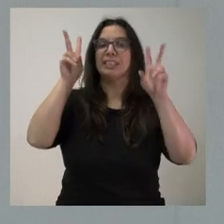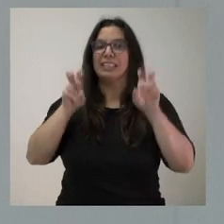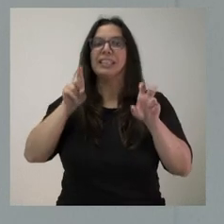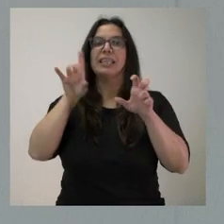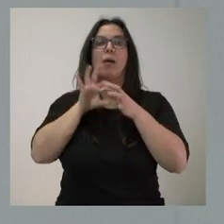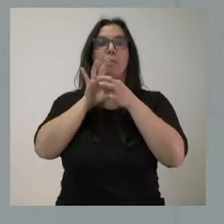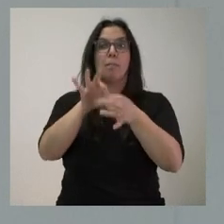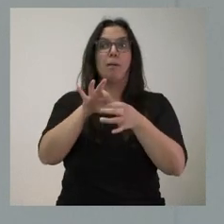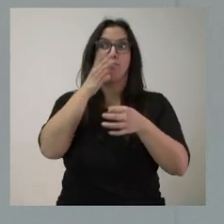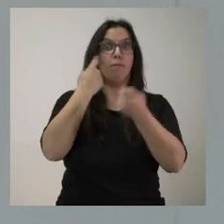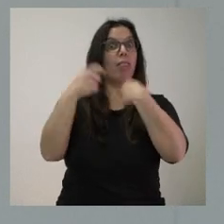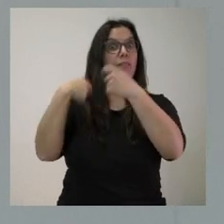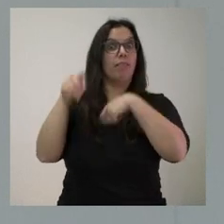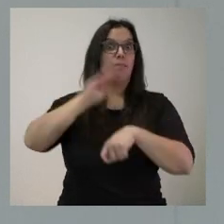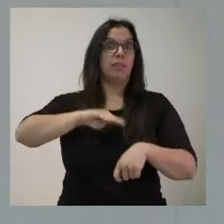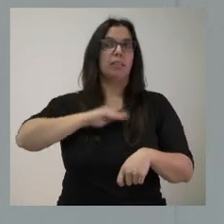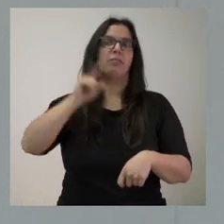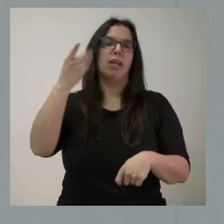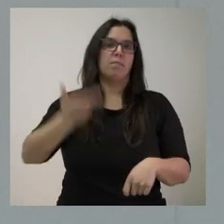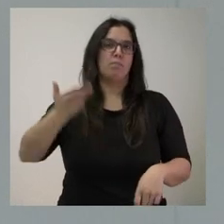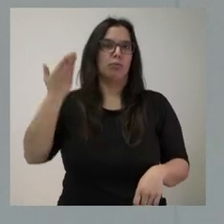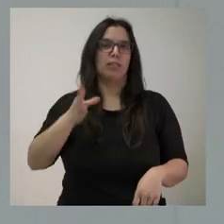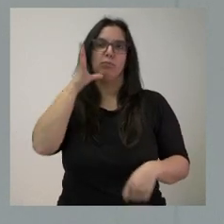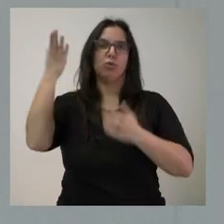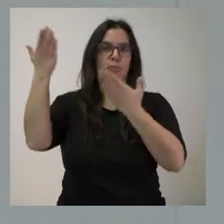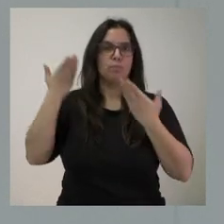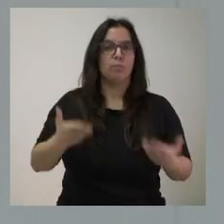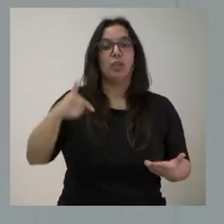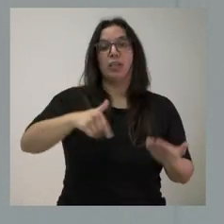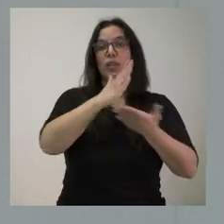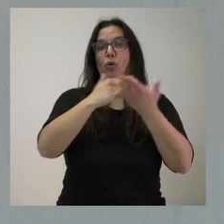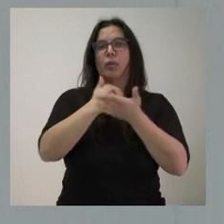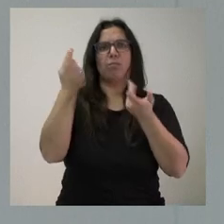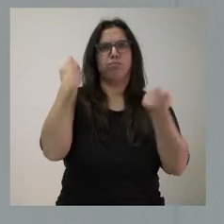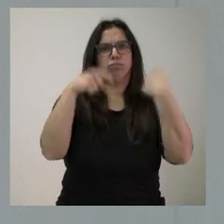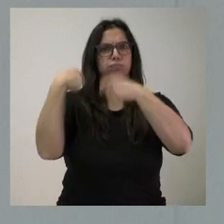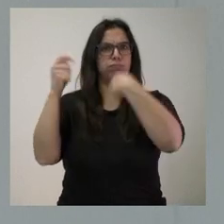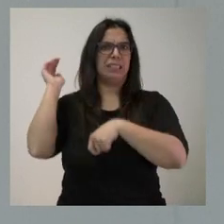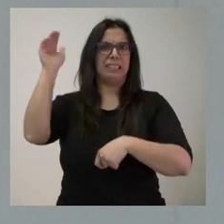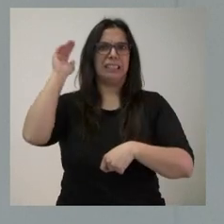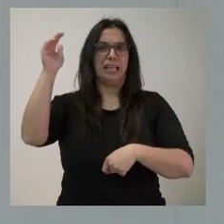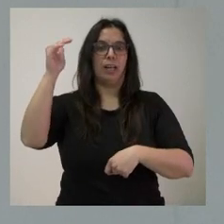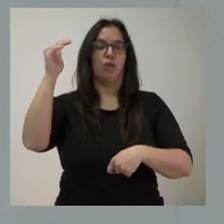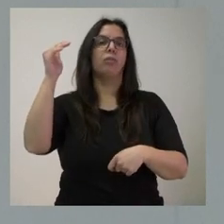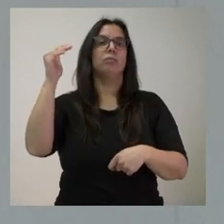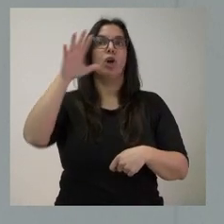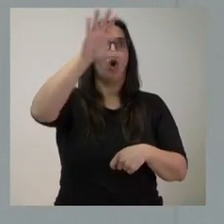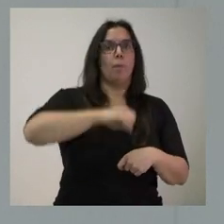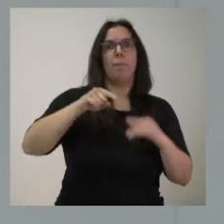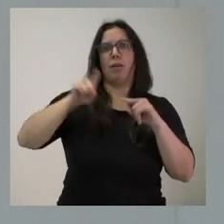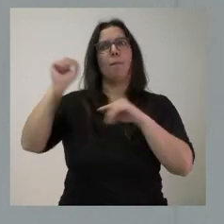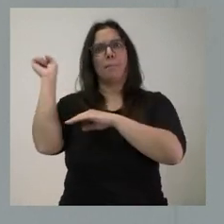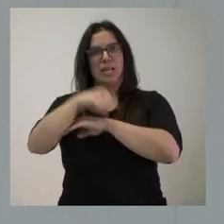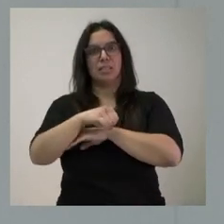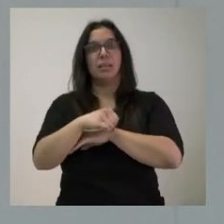destino de nuestros productos, que tiene gran relevancia. Saben ustedes que esta es una comunidad que exporta más de lo que importa. Alemania es uno de los